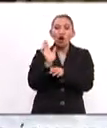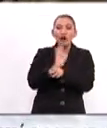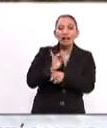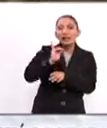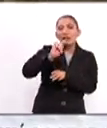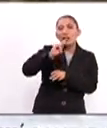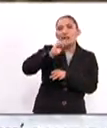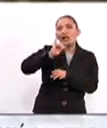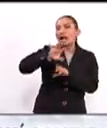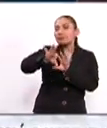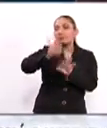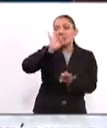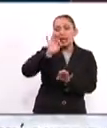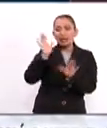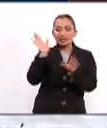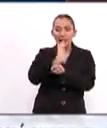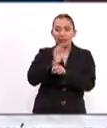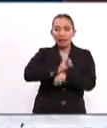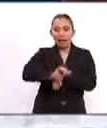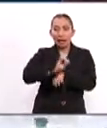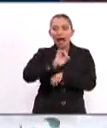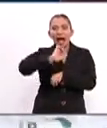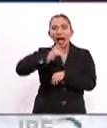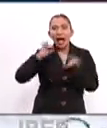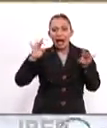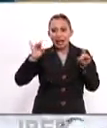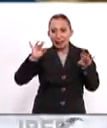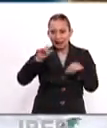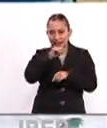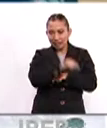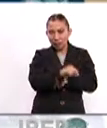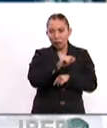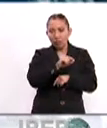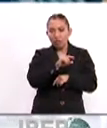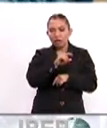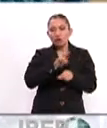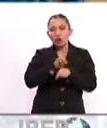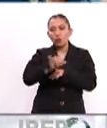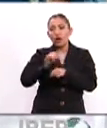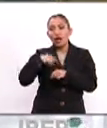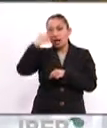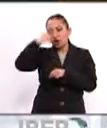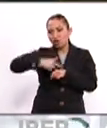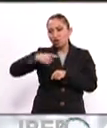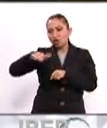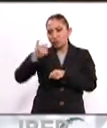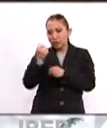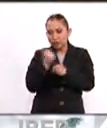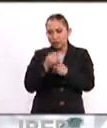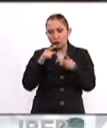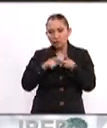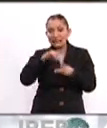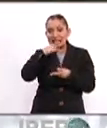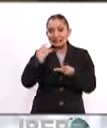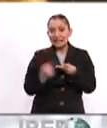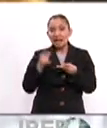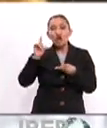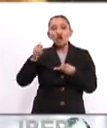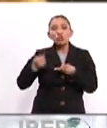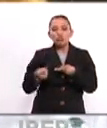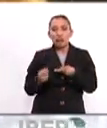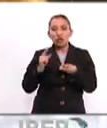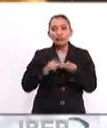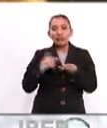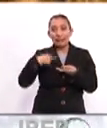Iberoamericano se encuentran la cinta Argentina Ángel de Uruguay, La Noche de 12 Años, de Chile, Los